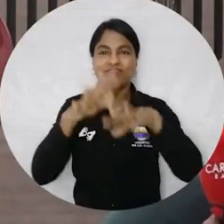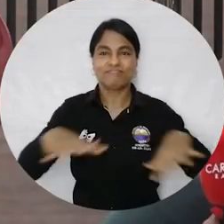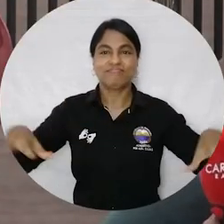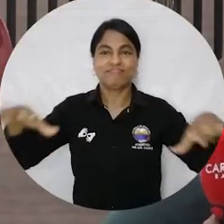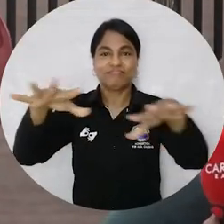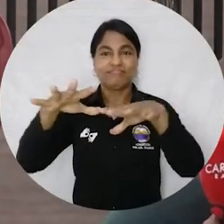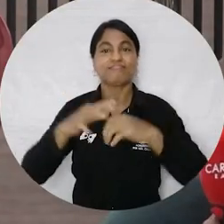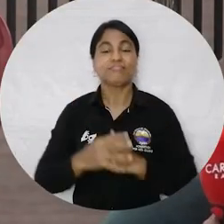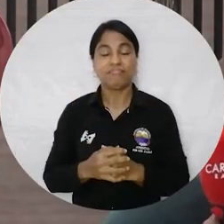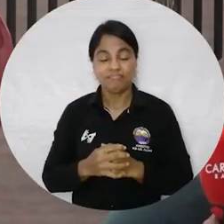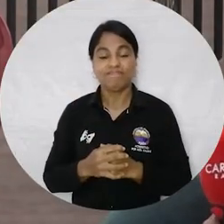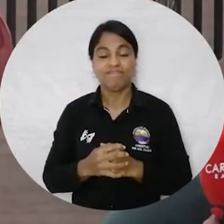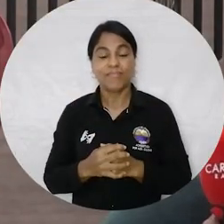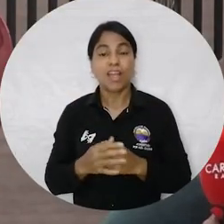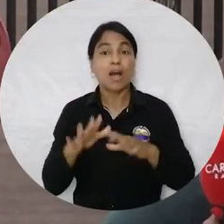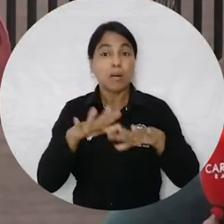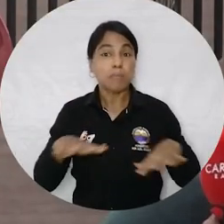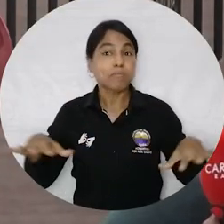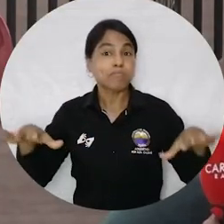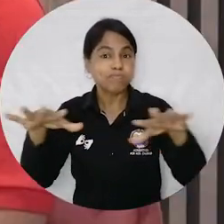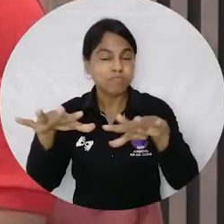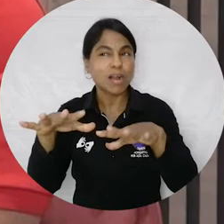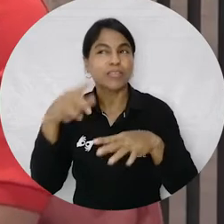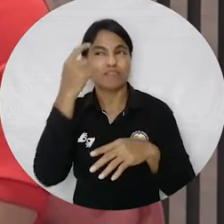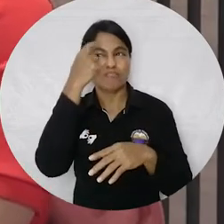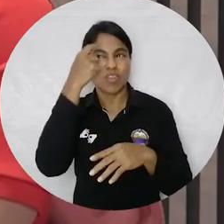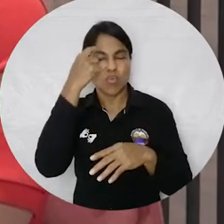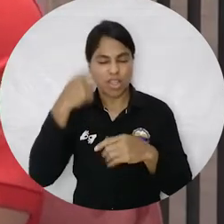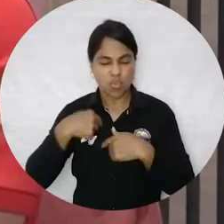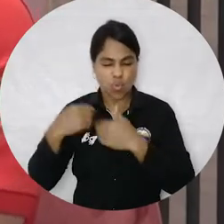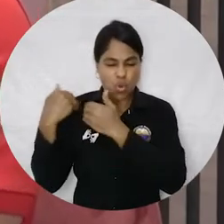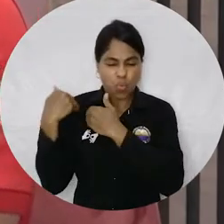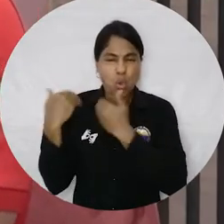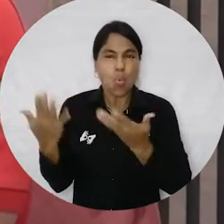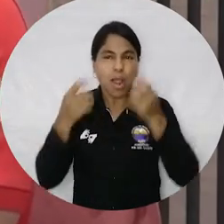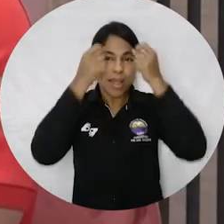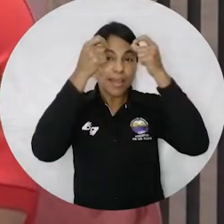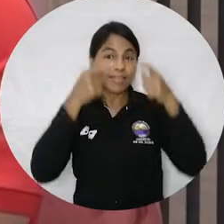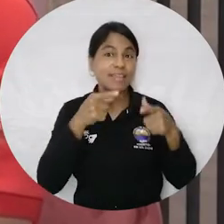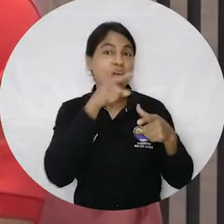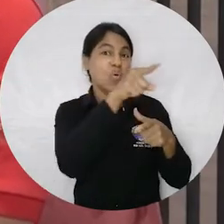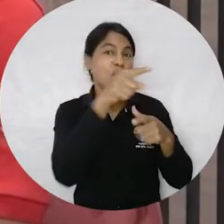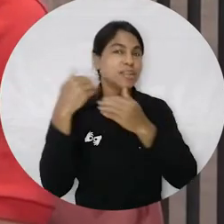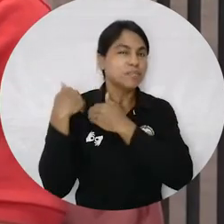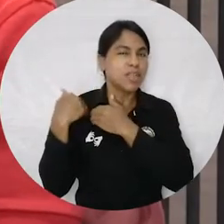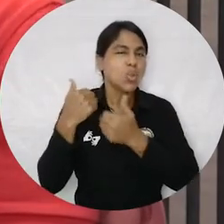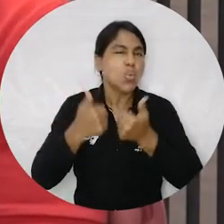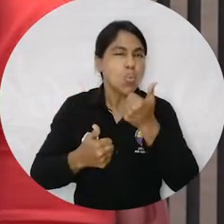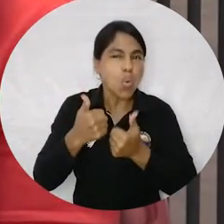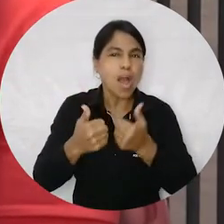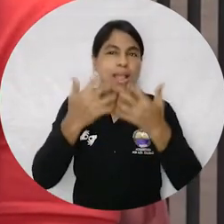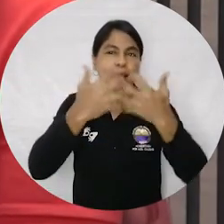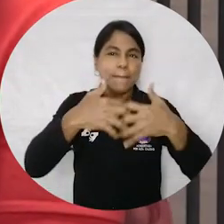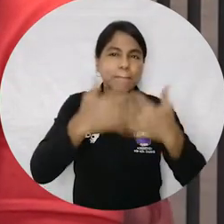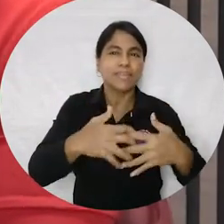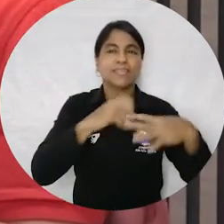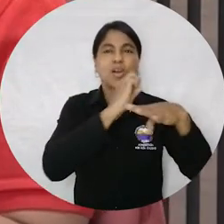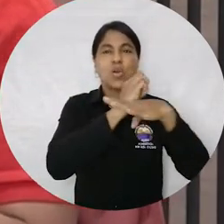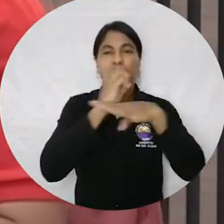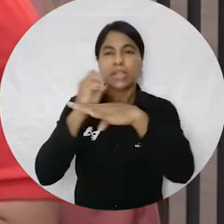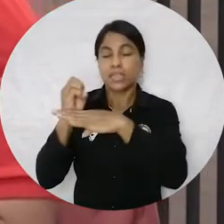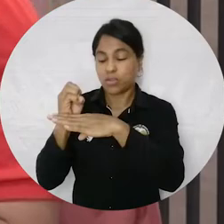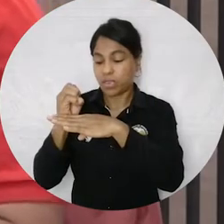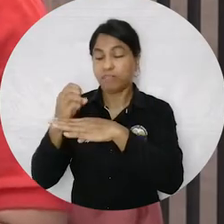espacios ayudan a que cada uno clarifique cuál es el rol que tenemos, que el Estado tiene que hacer lo que tiene que hacer y que las empresas, las organizaciones